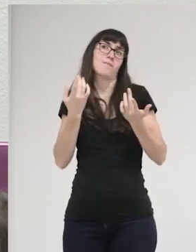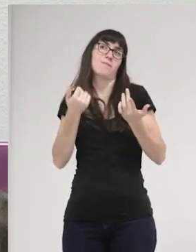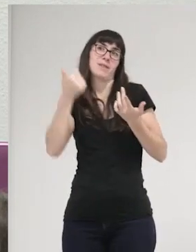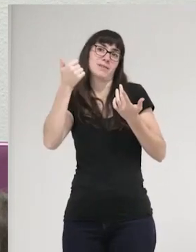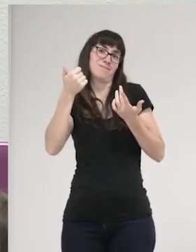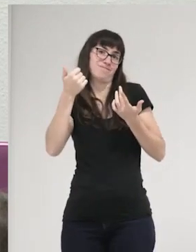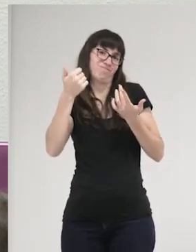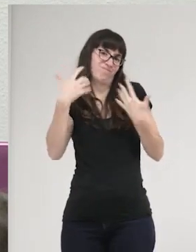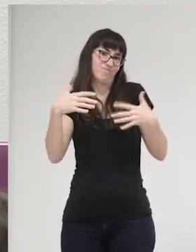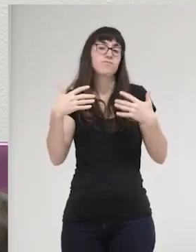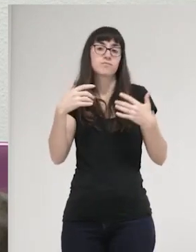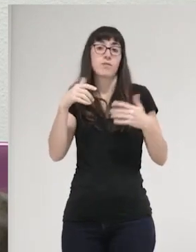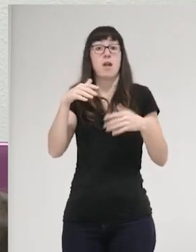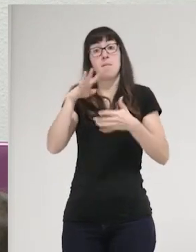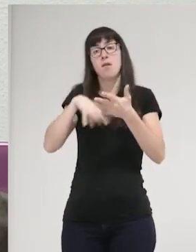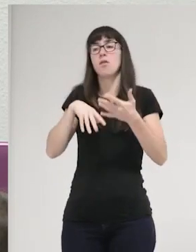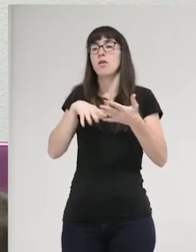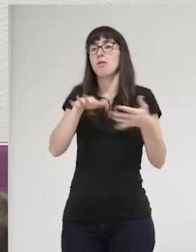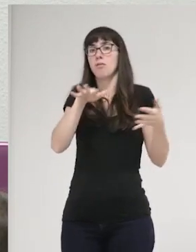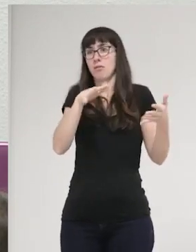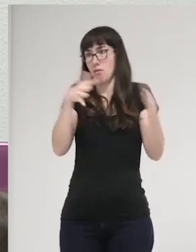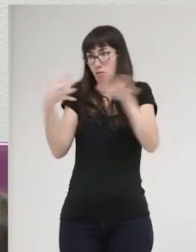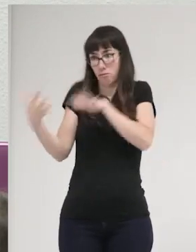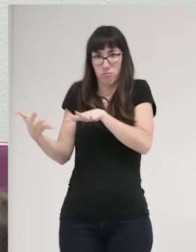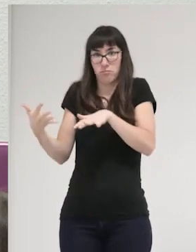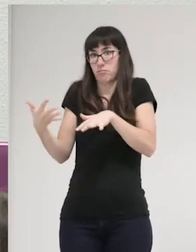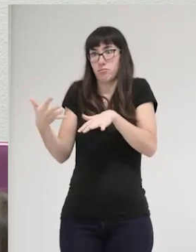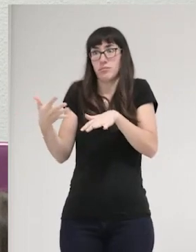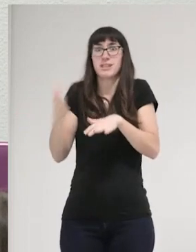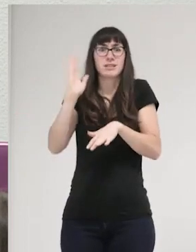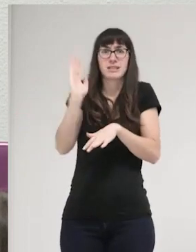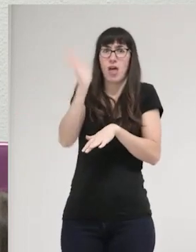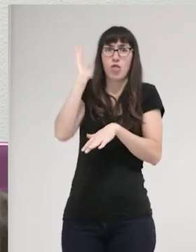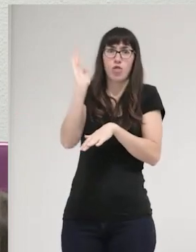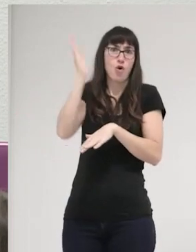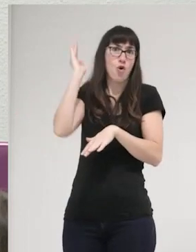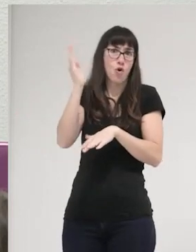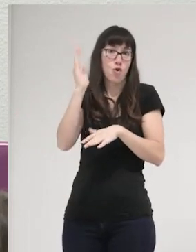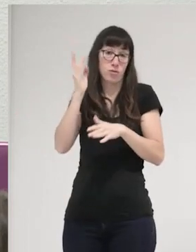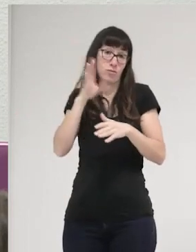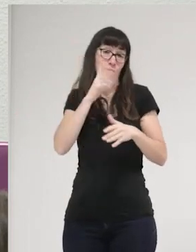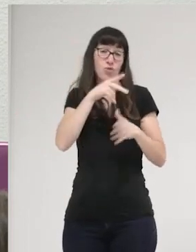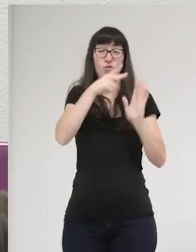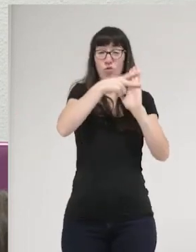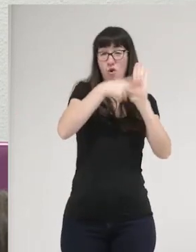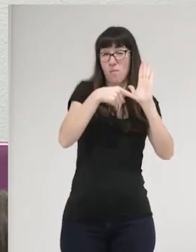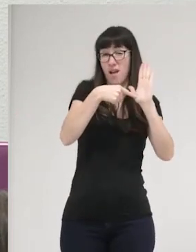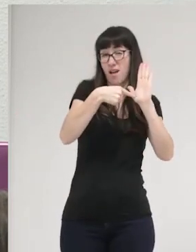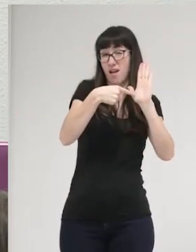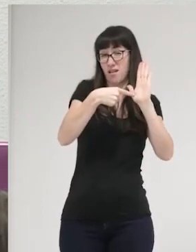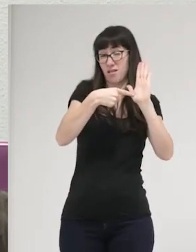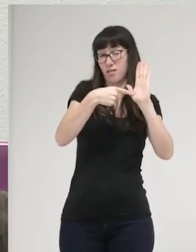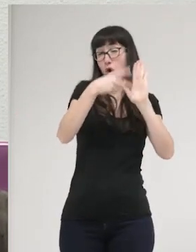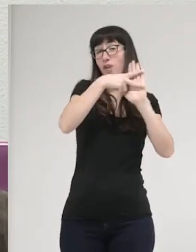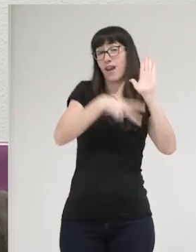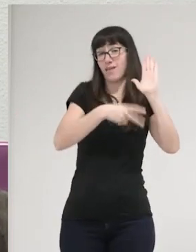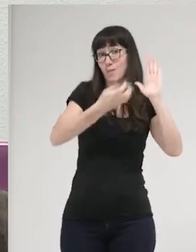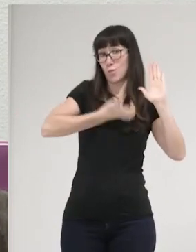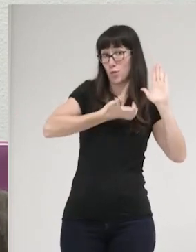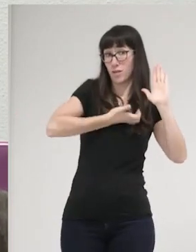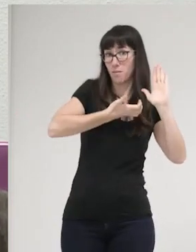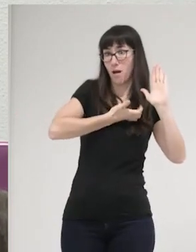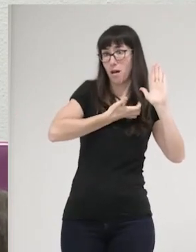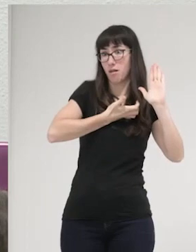Barcelona, se había aplicado, o sea, las sanciones que se habían aplicado de la normativa de la ordenanza municipal,